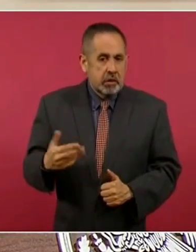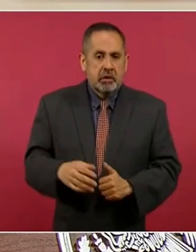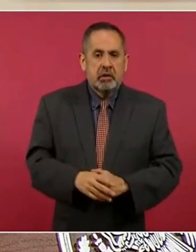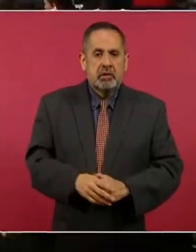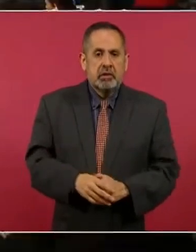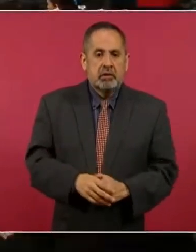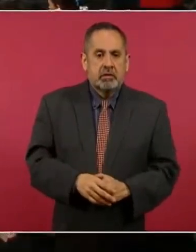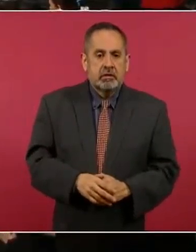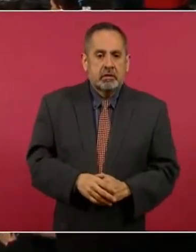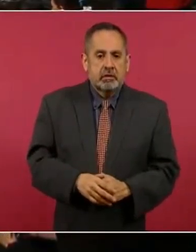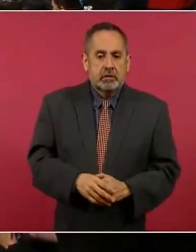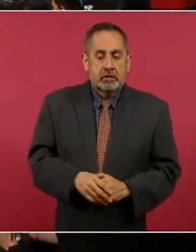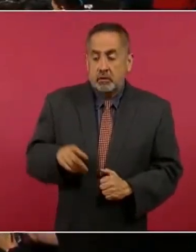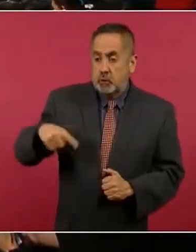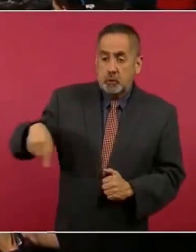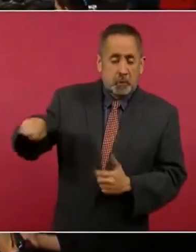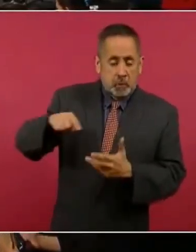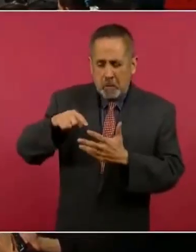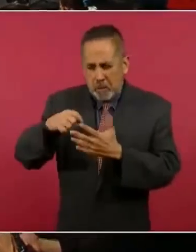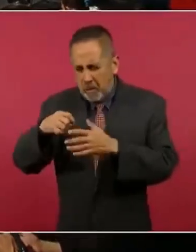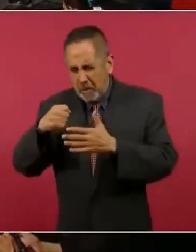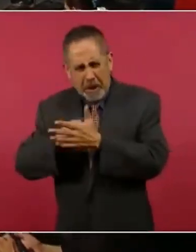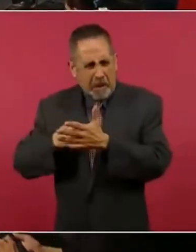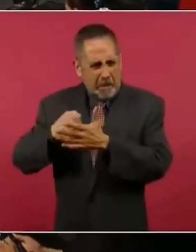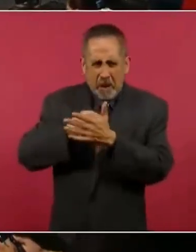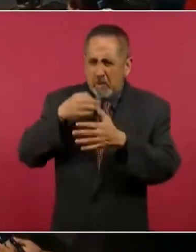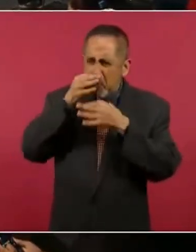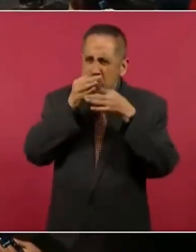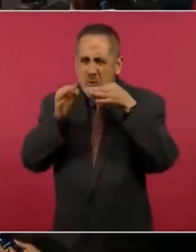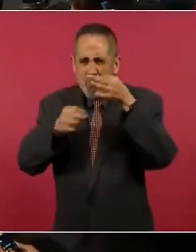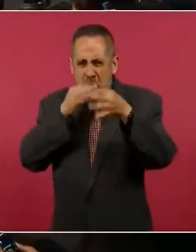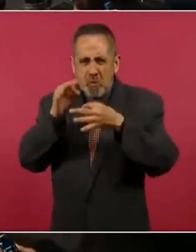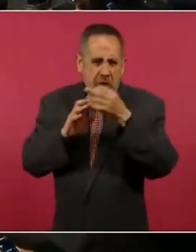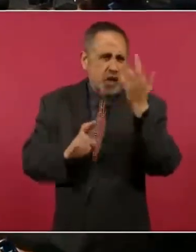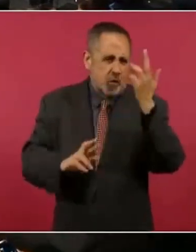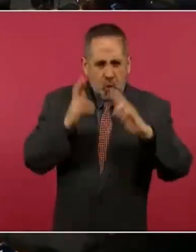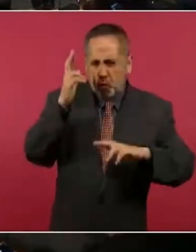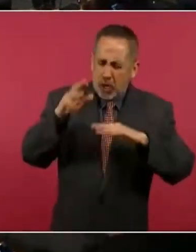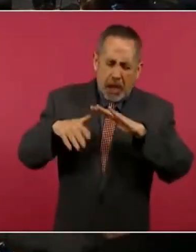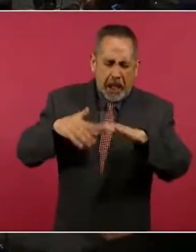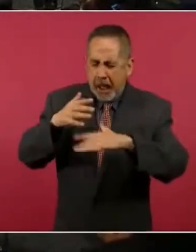triunfa el movimiento revolucionario